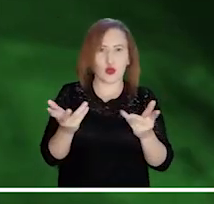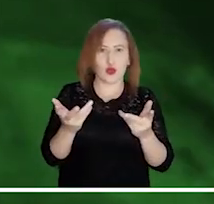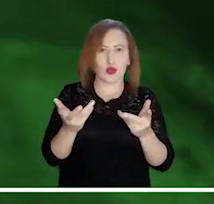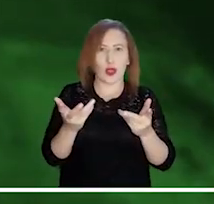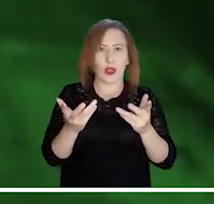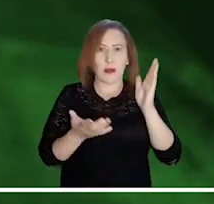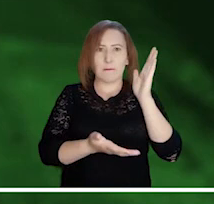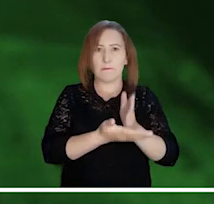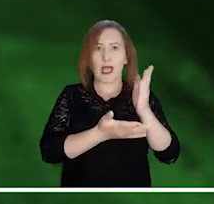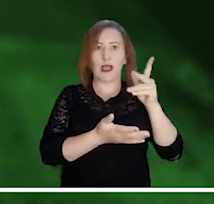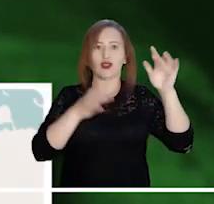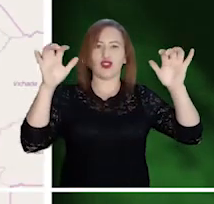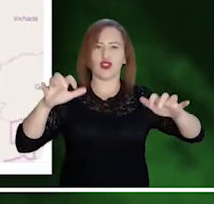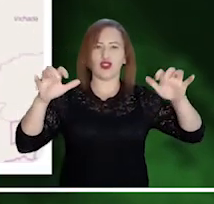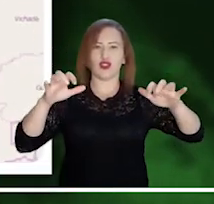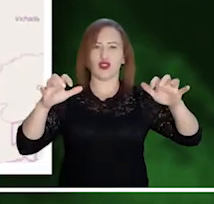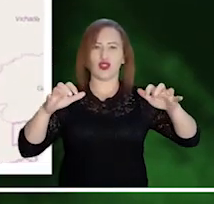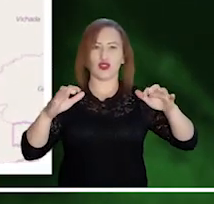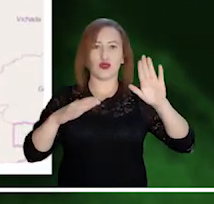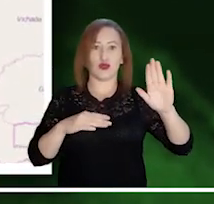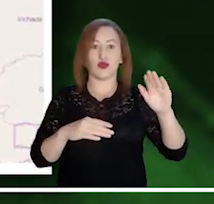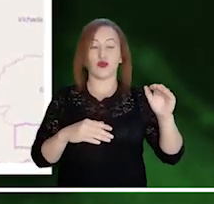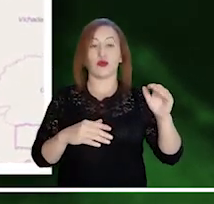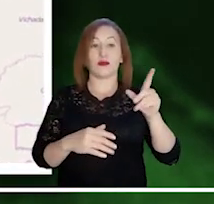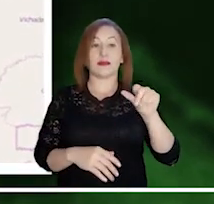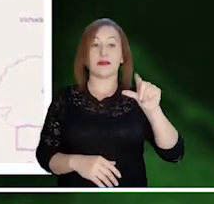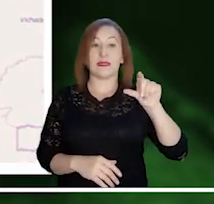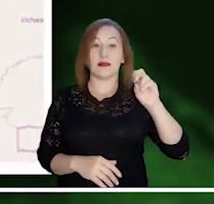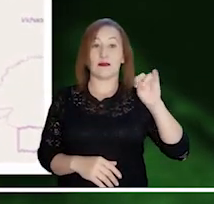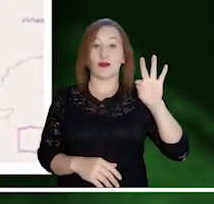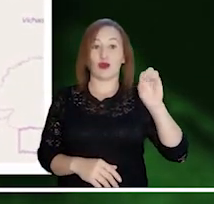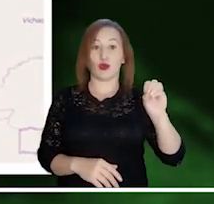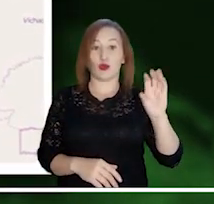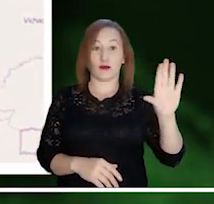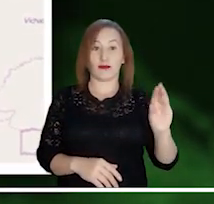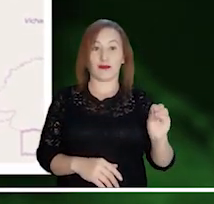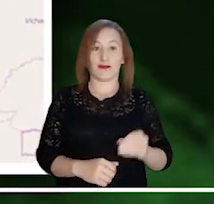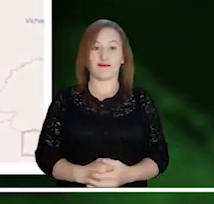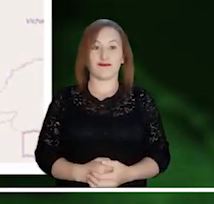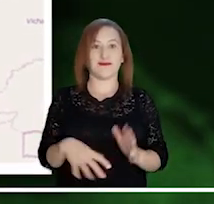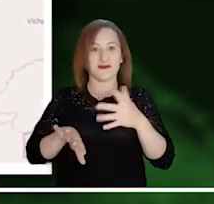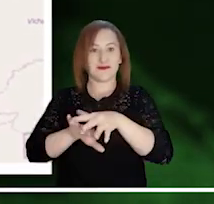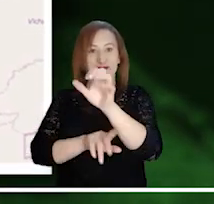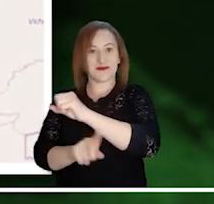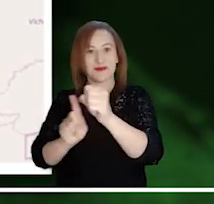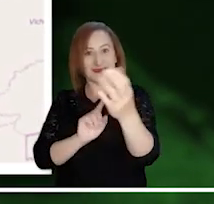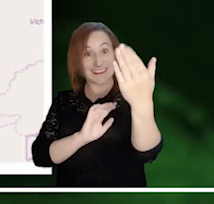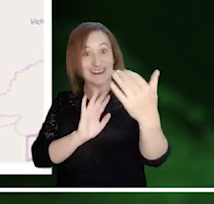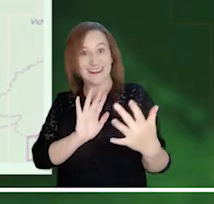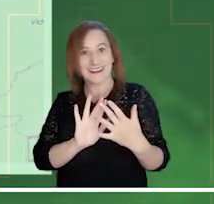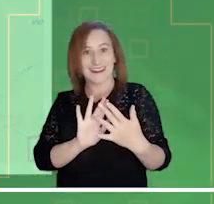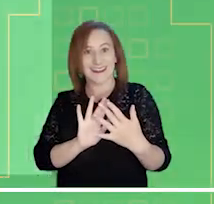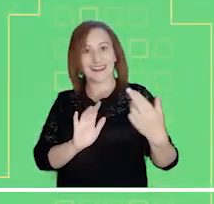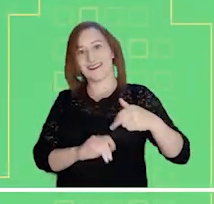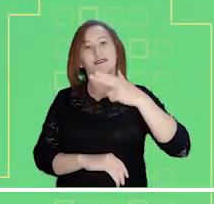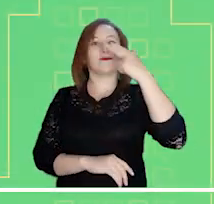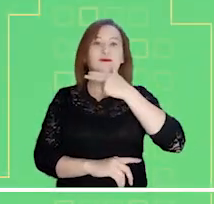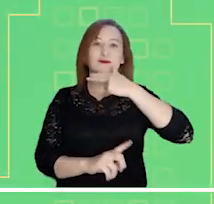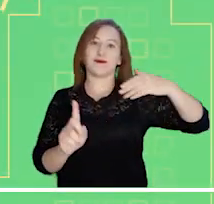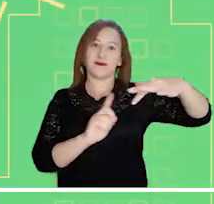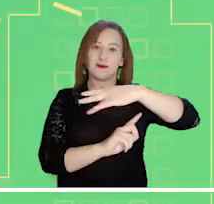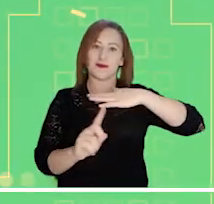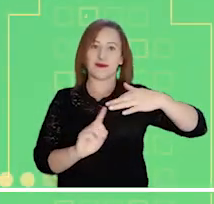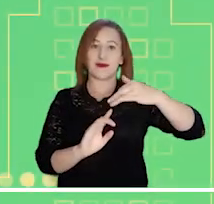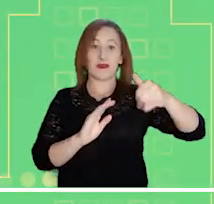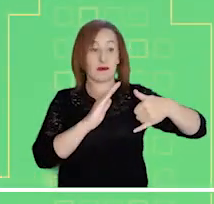Alerta roja por deslizamientos de tierra detonados por la lluvia en zonas inestables del municipio de Salento, en Quindío. Síguenos